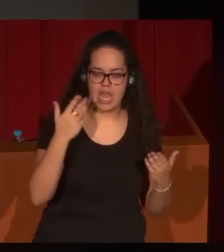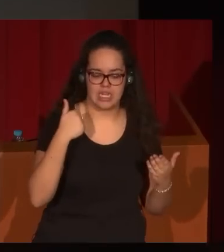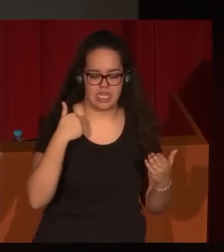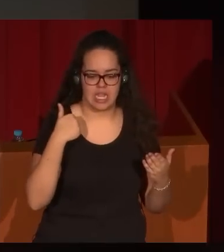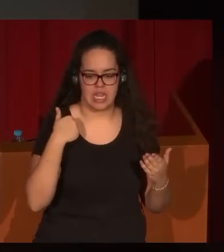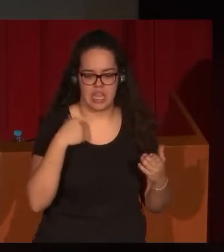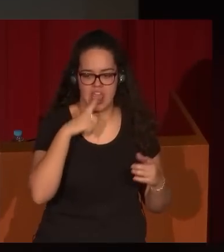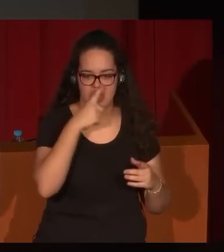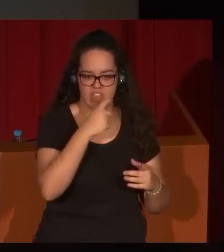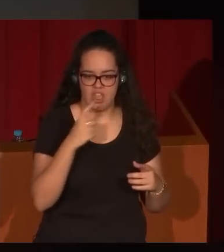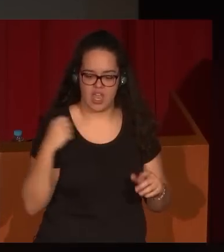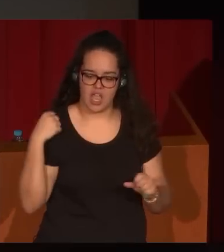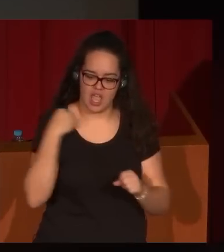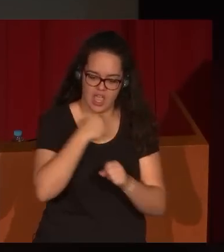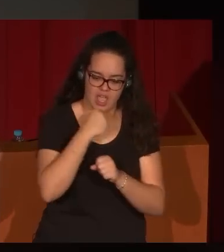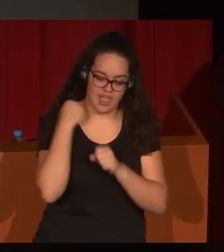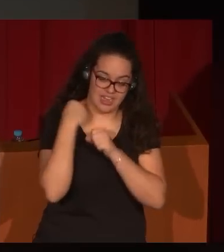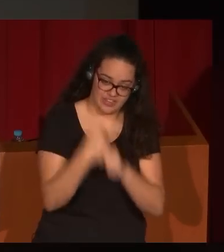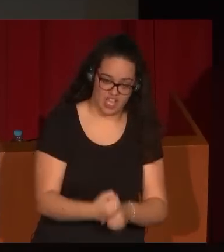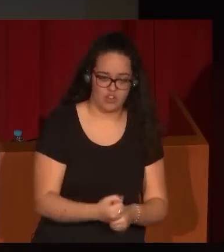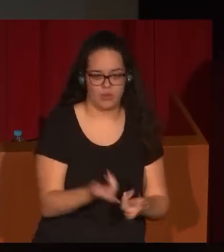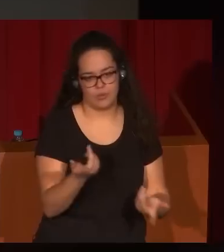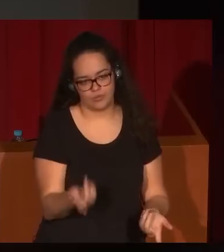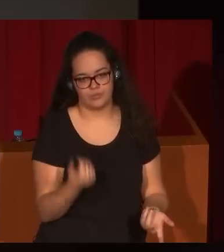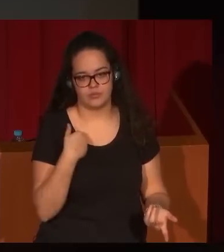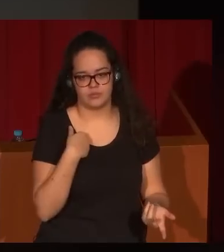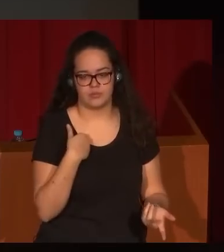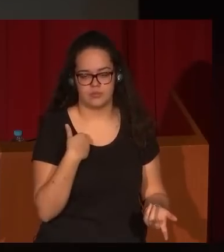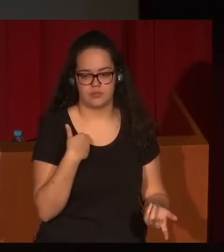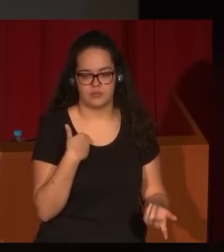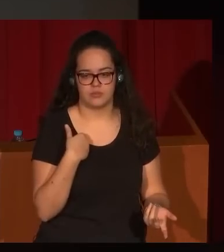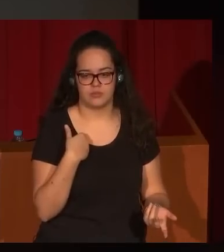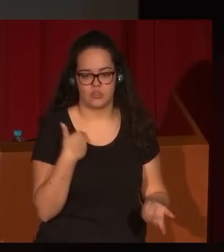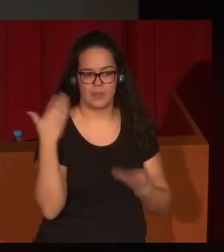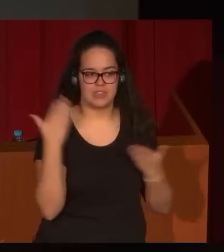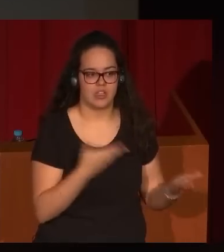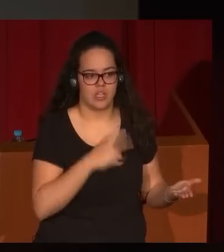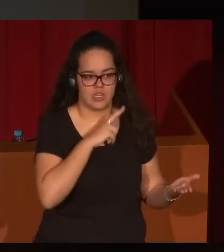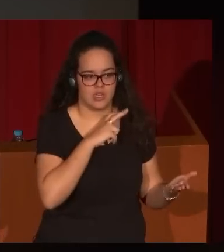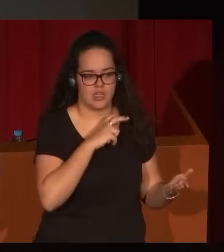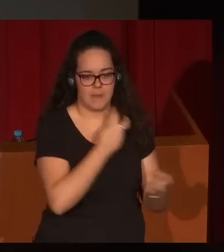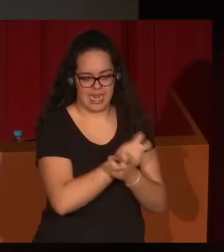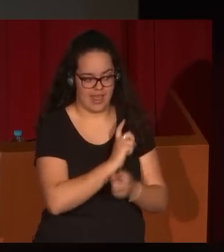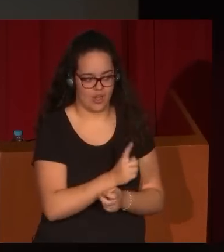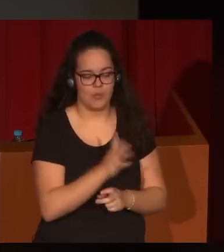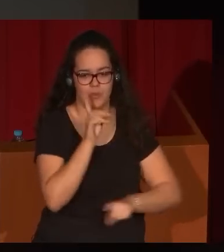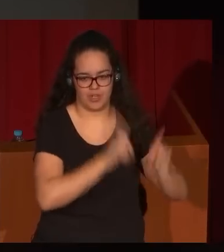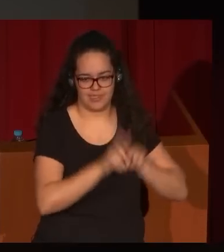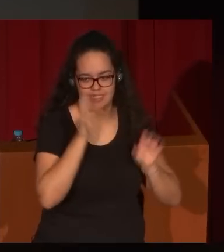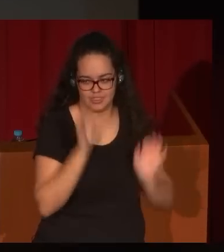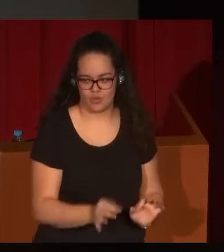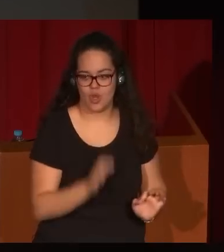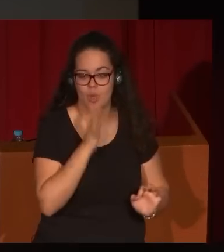este artista, de Eugenio Lucas. Es una invitación, no diría que envenenada, pero sí problemática, porque realmente Eugenio Lucas